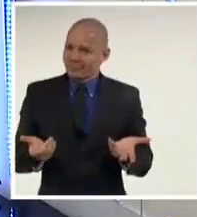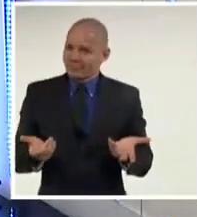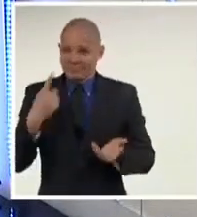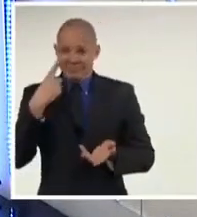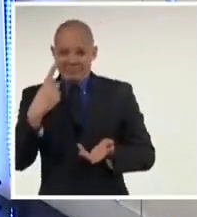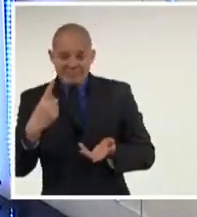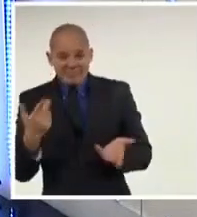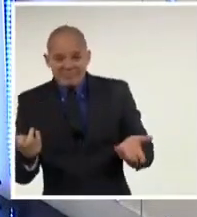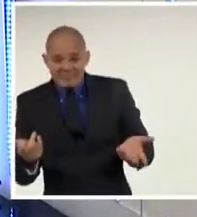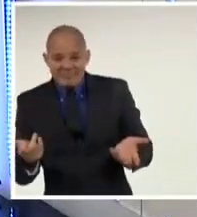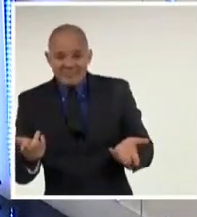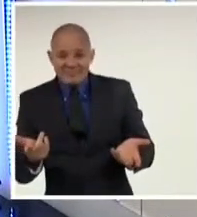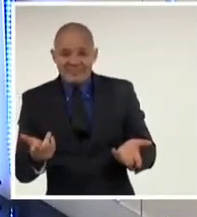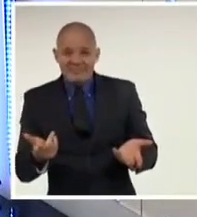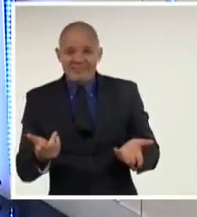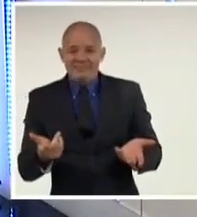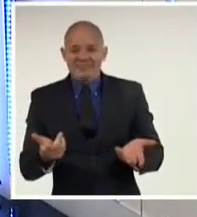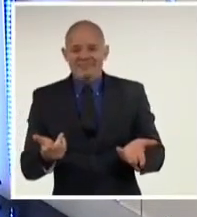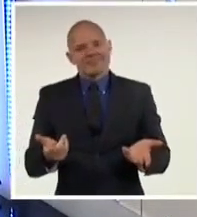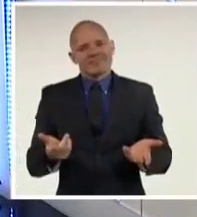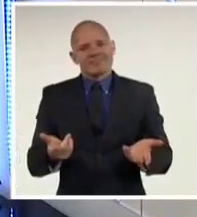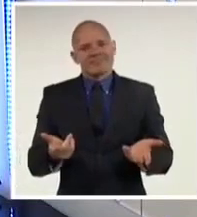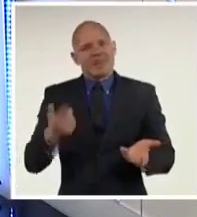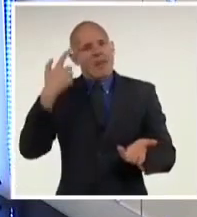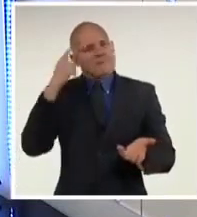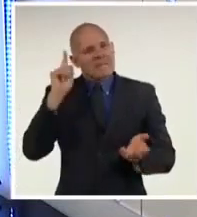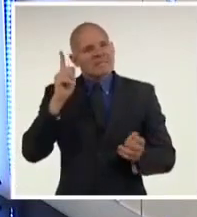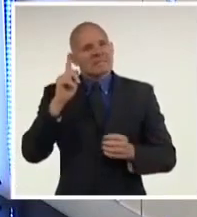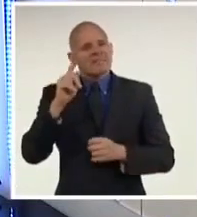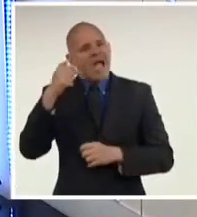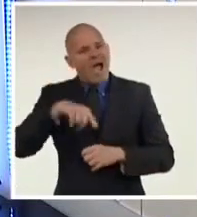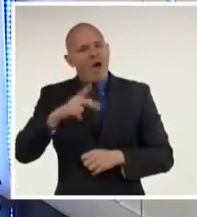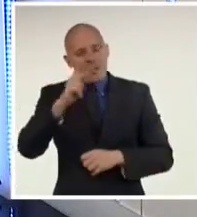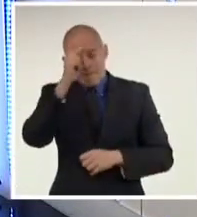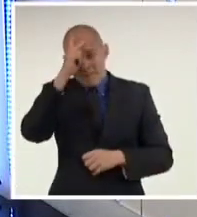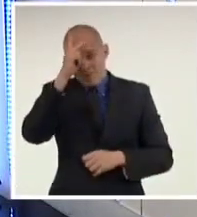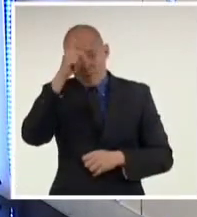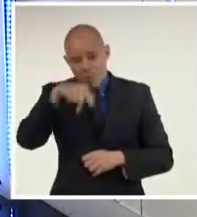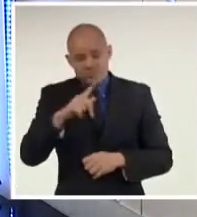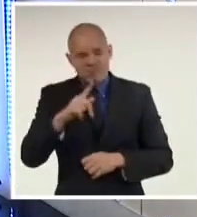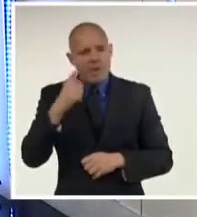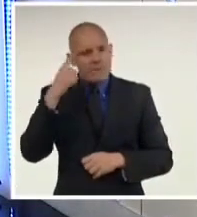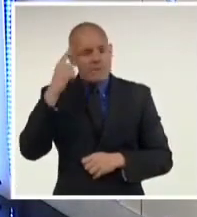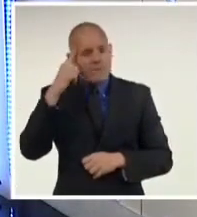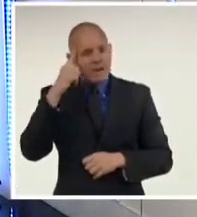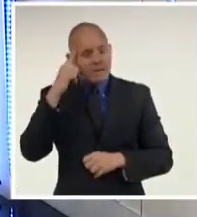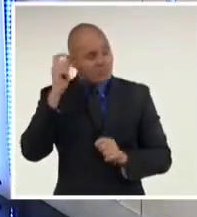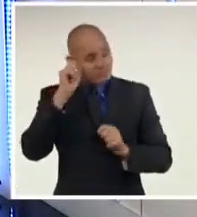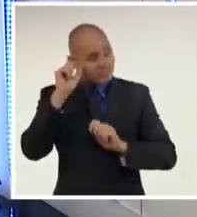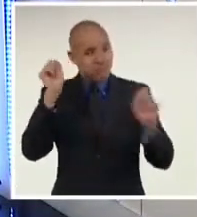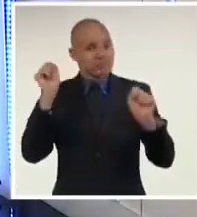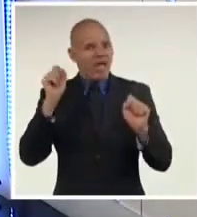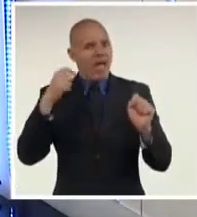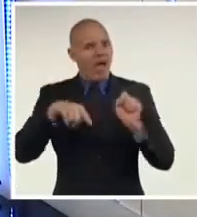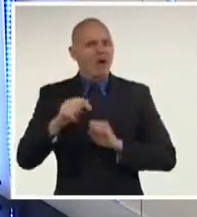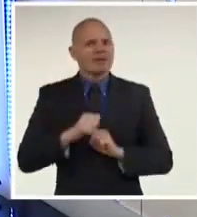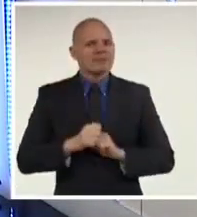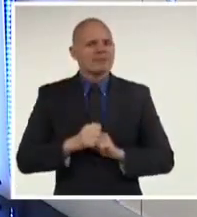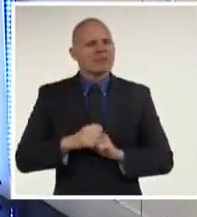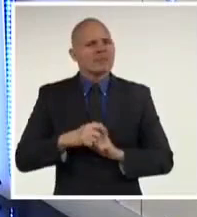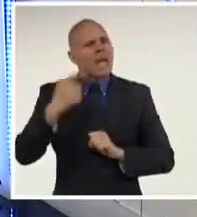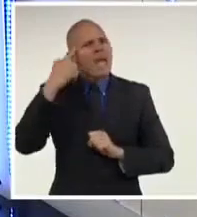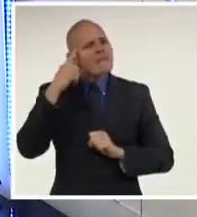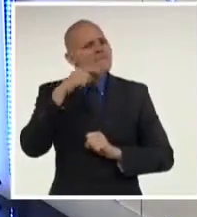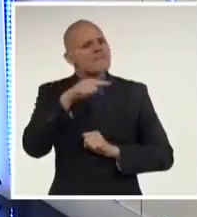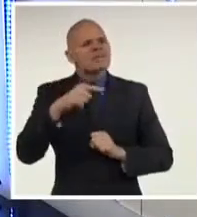pedir golpes de Estado? ¿Despierta Perú? Eso parece. Y los dejo con una pregunta. ¿Cuál será el costo de esta resistencia a